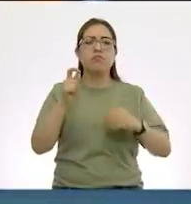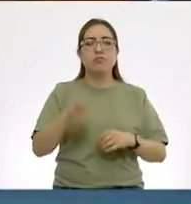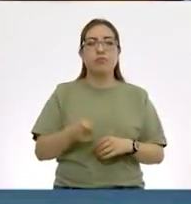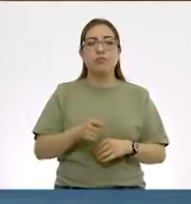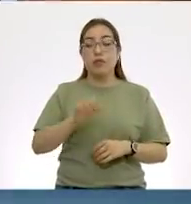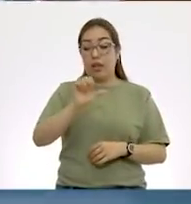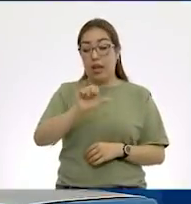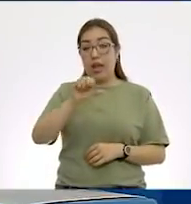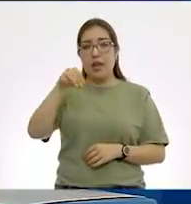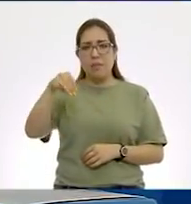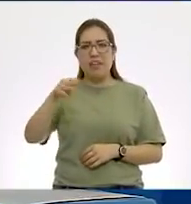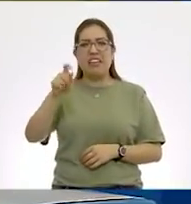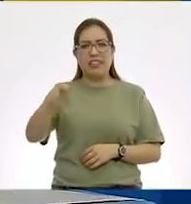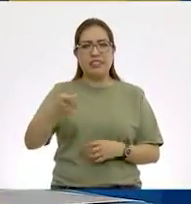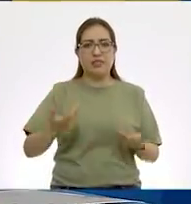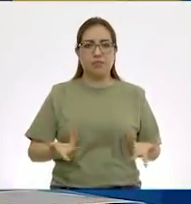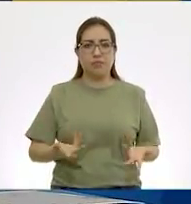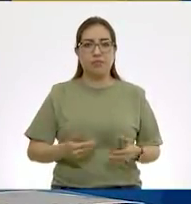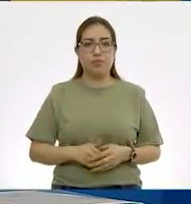¿Sabes lo que significa AM?